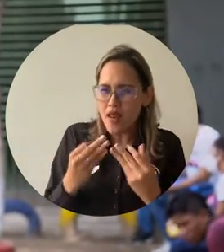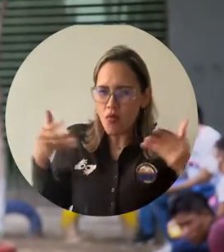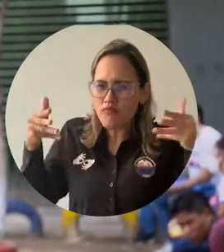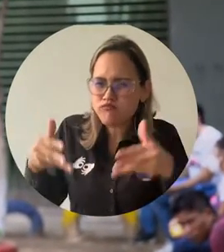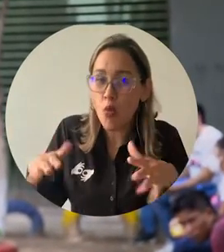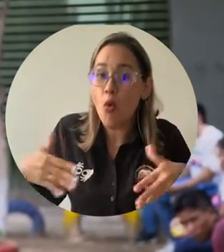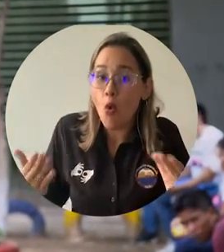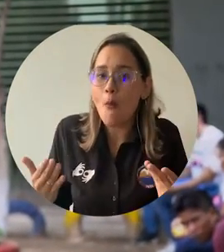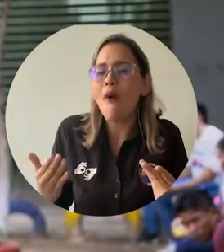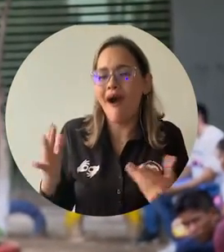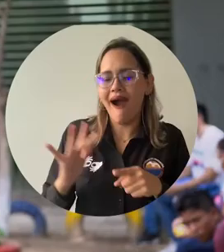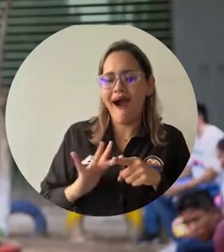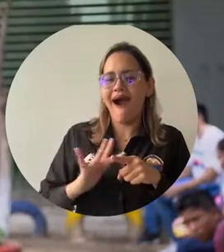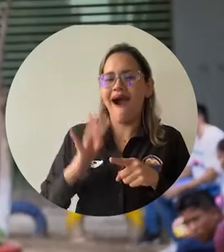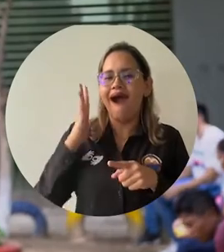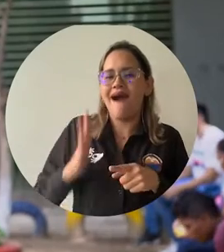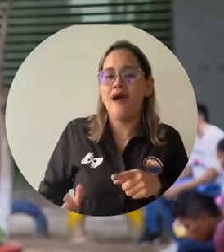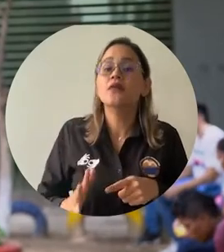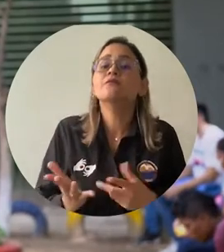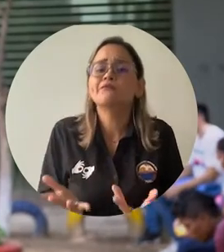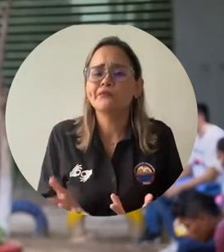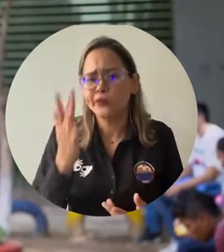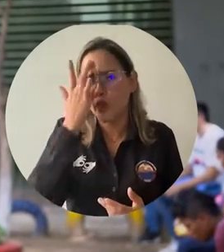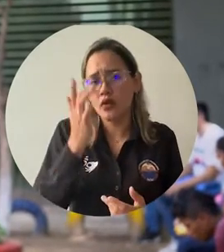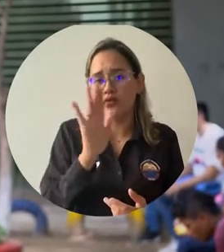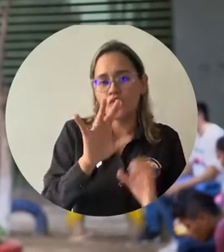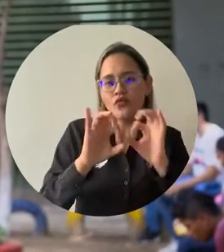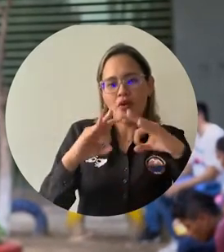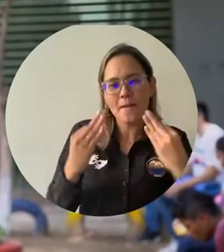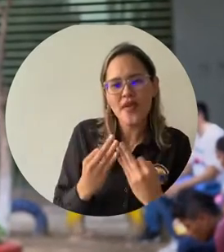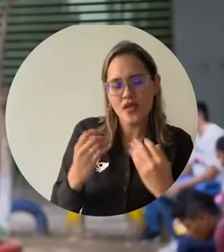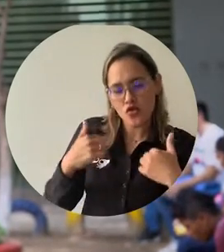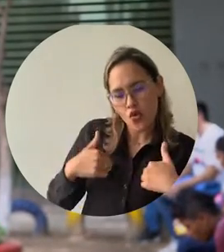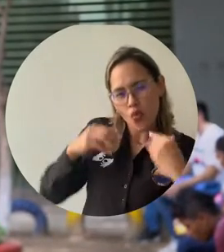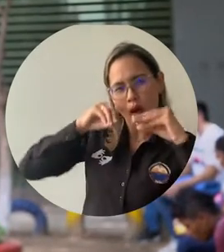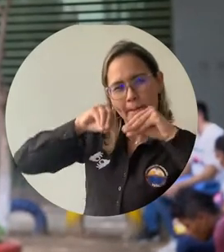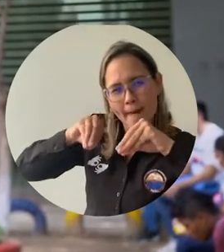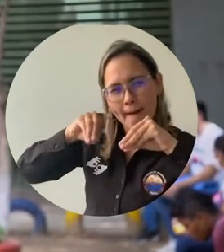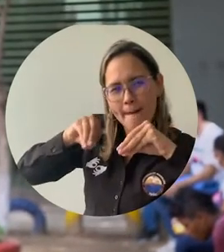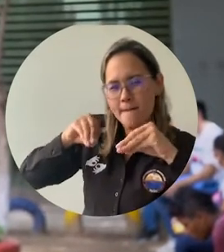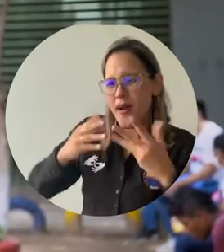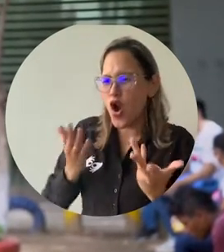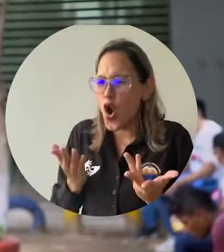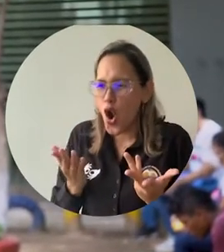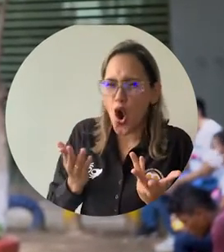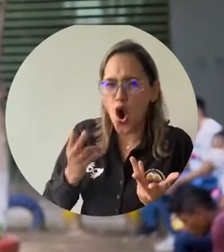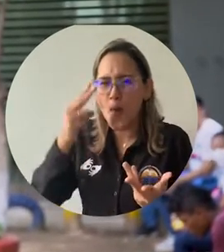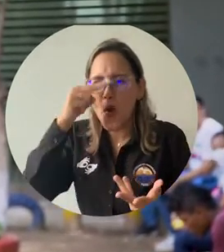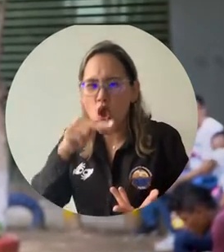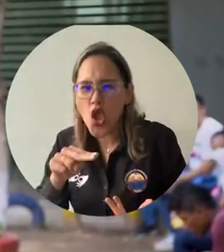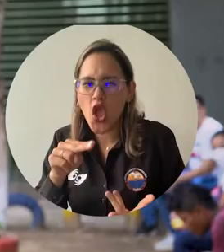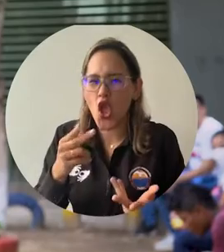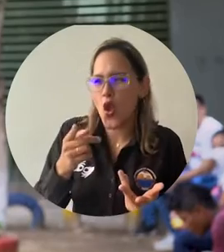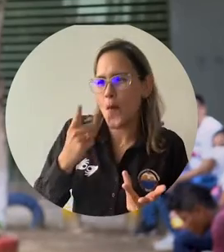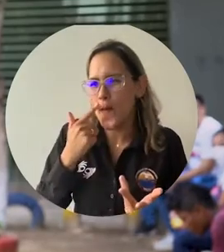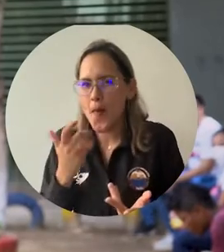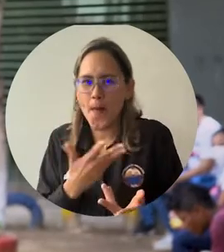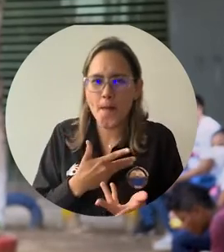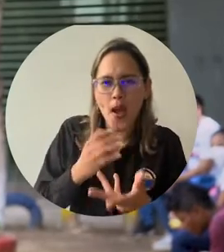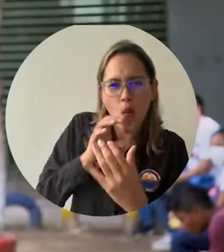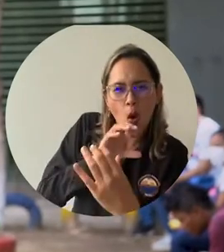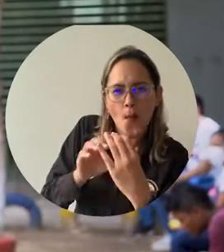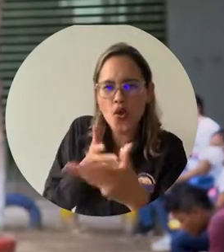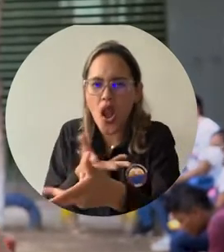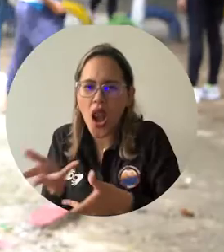como lo que son las dinámicas dentro de las familias, digamos que unas pautas de crianza, también la comunicación asertiva hemos venido